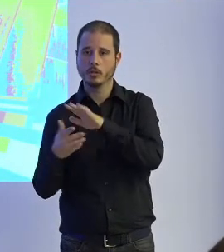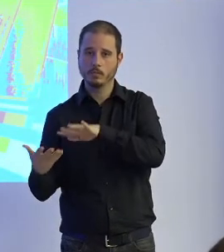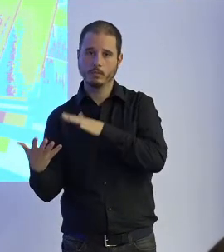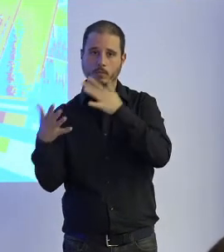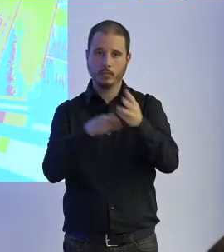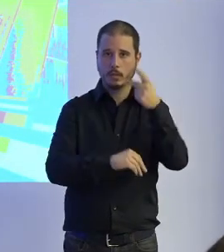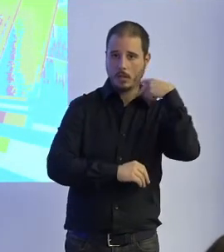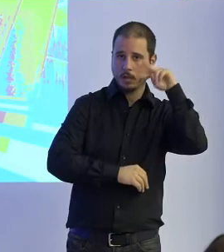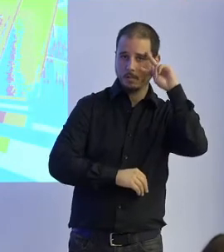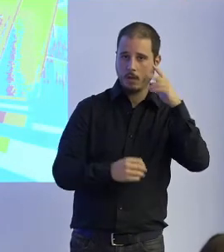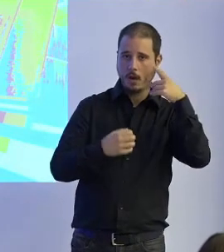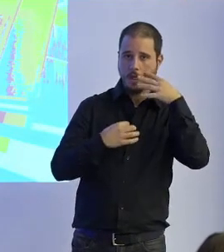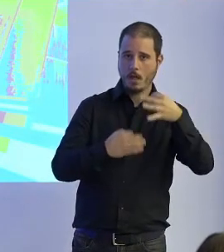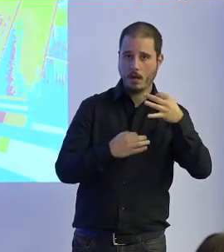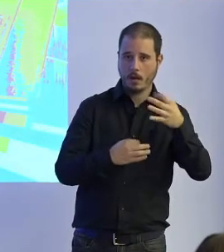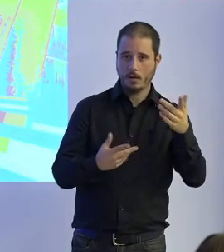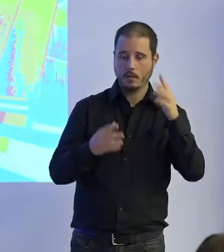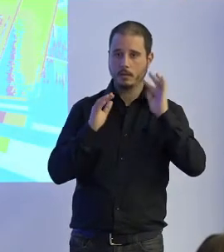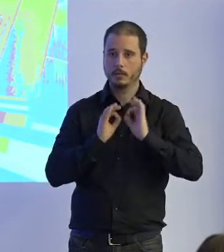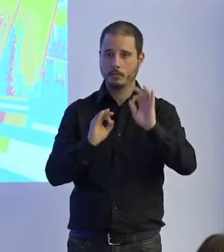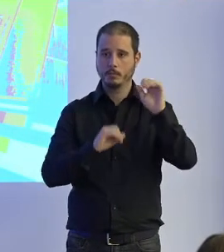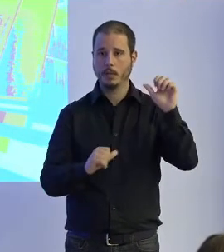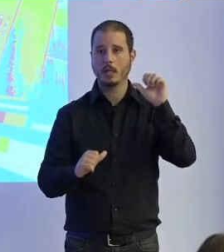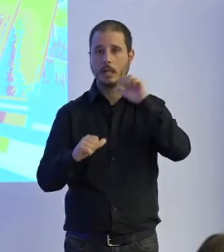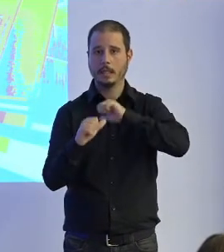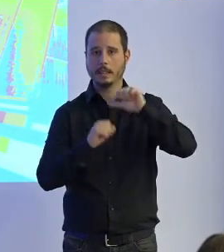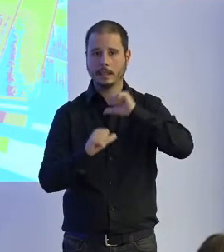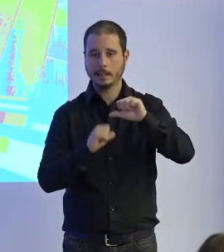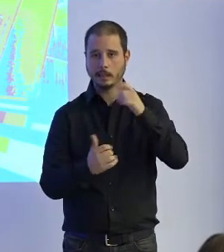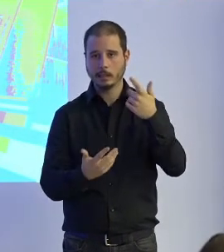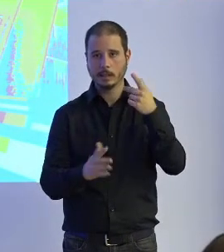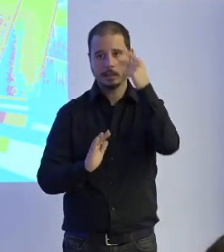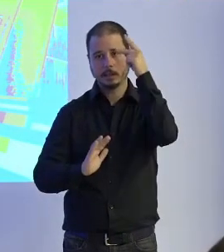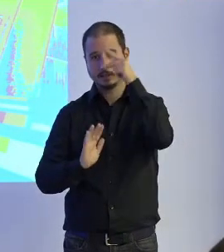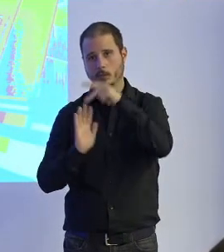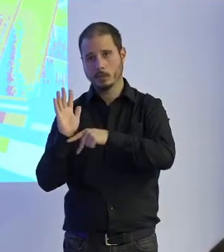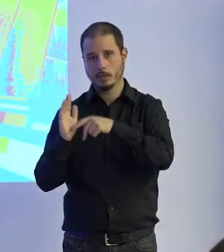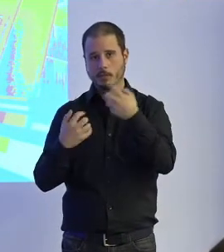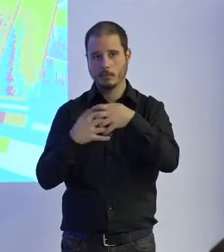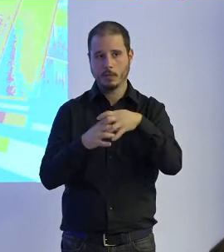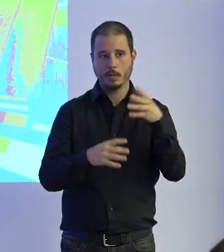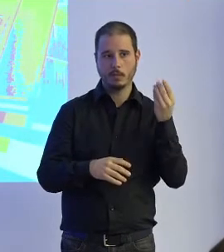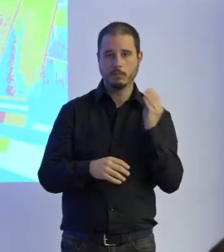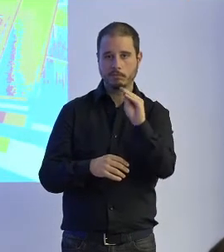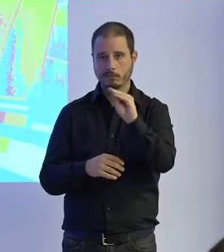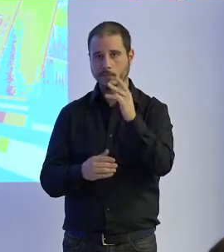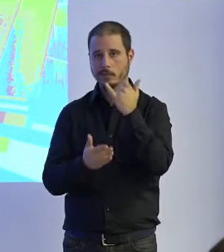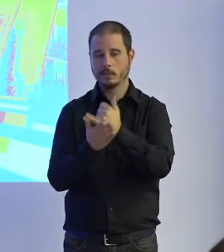sobre todo en el entorno clínico que es muy complicado a nivel normativo pues meter una máquina que tiene que estar